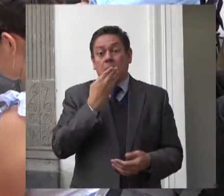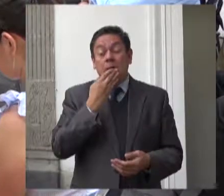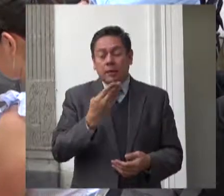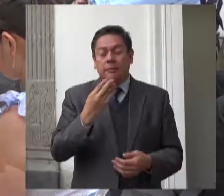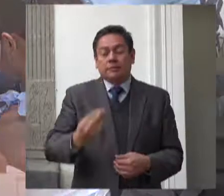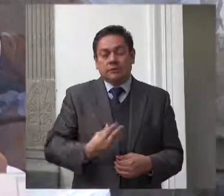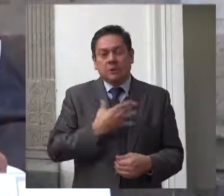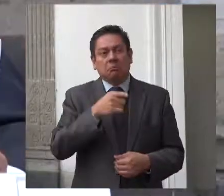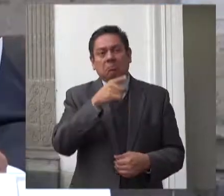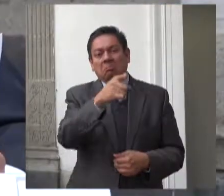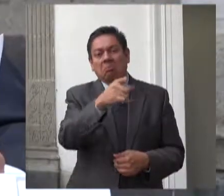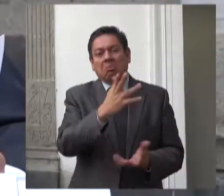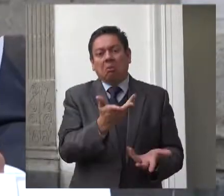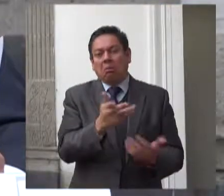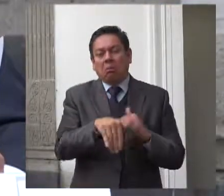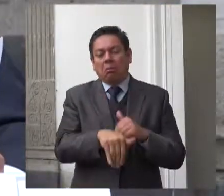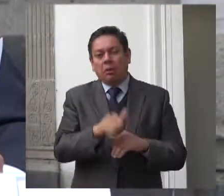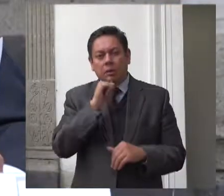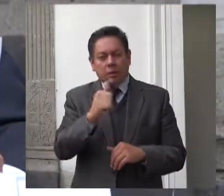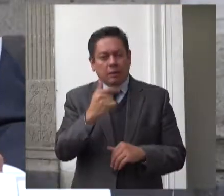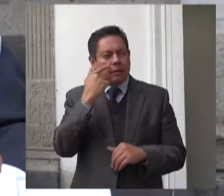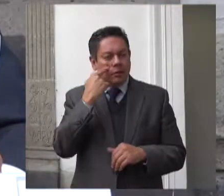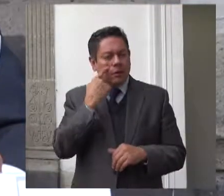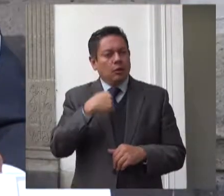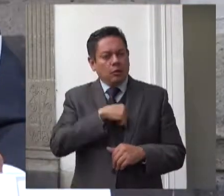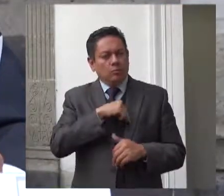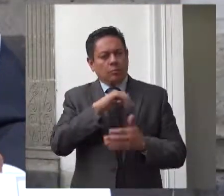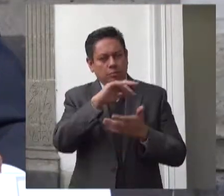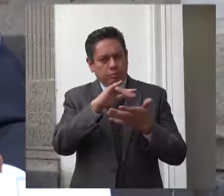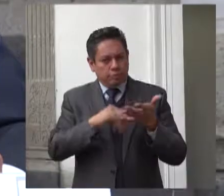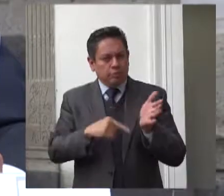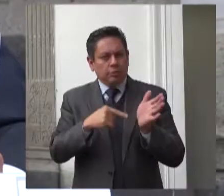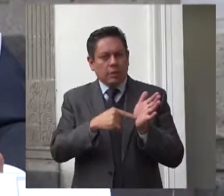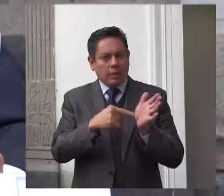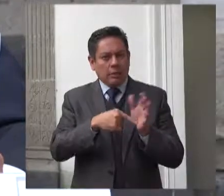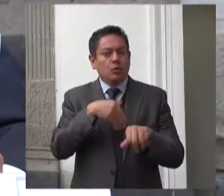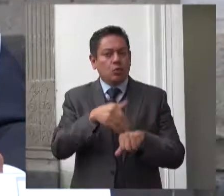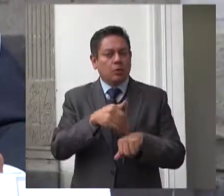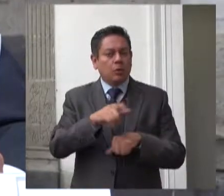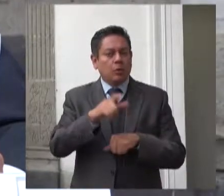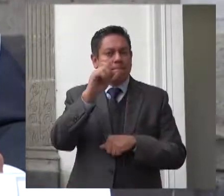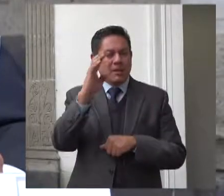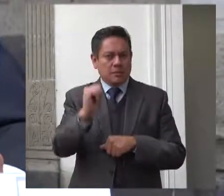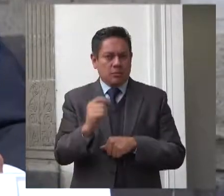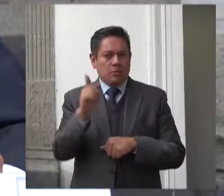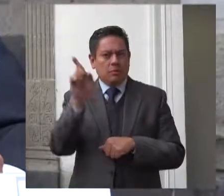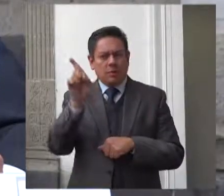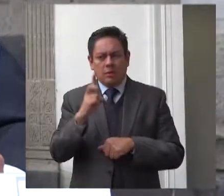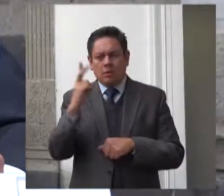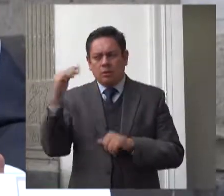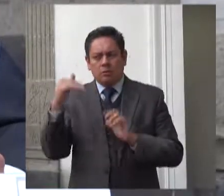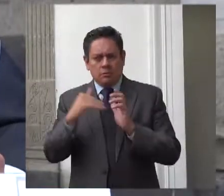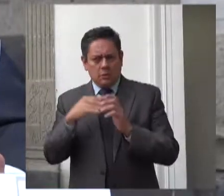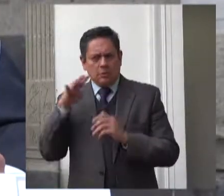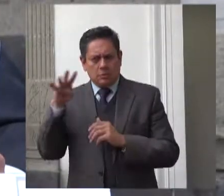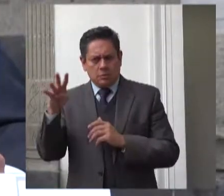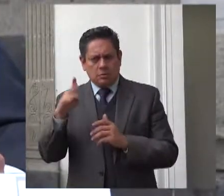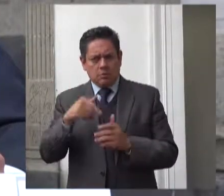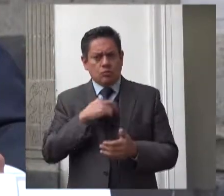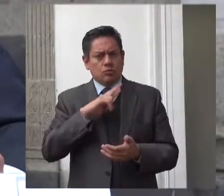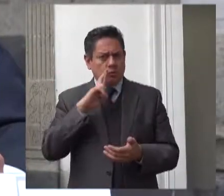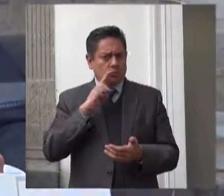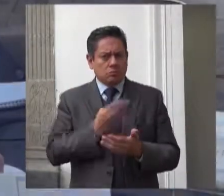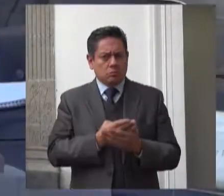29-2019 se dirigió a los titulares de las Secretarías de